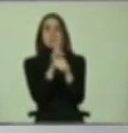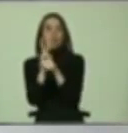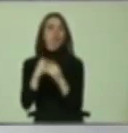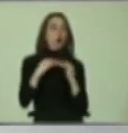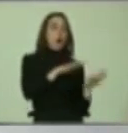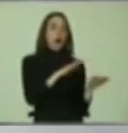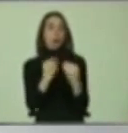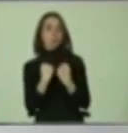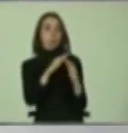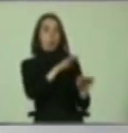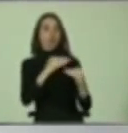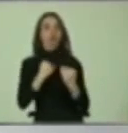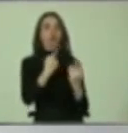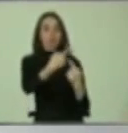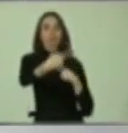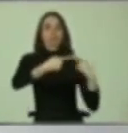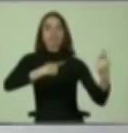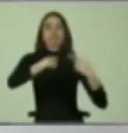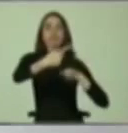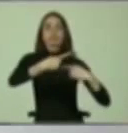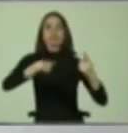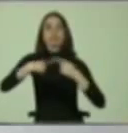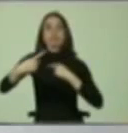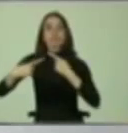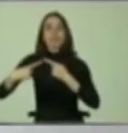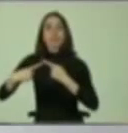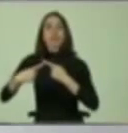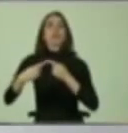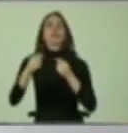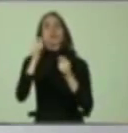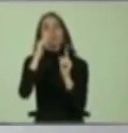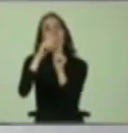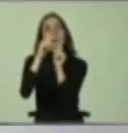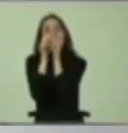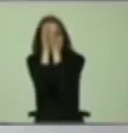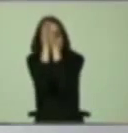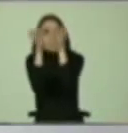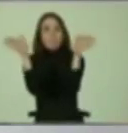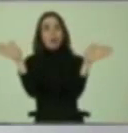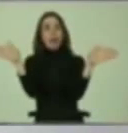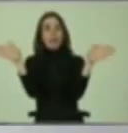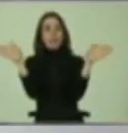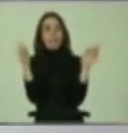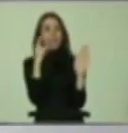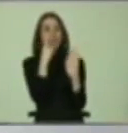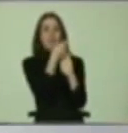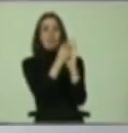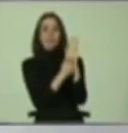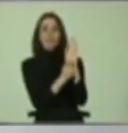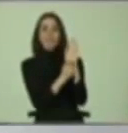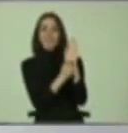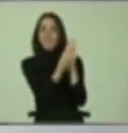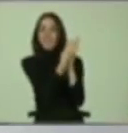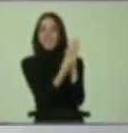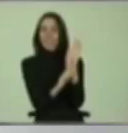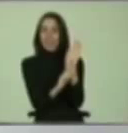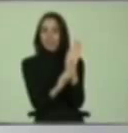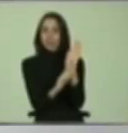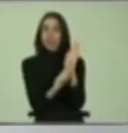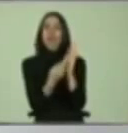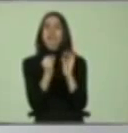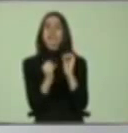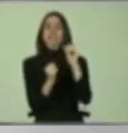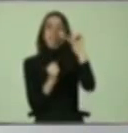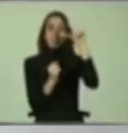apoyan entre sí. Es entendido de manera mucho más amplia. Y ahí les puse una ecuación. Cuanto